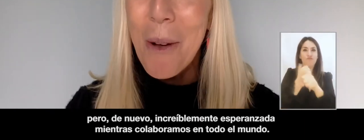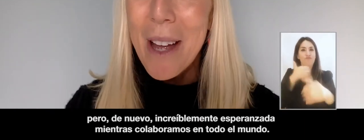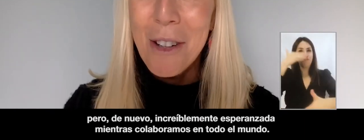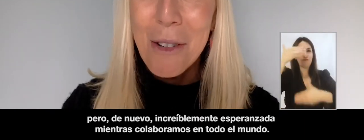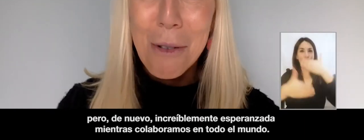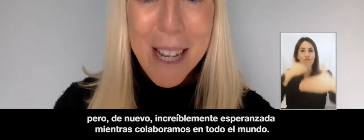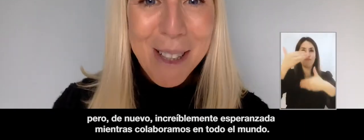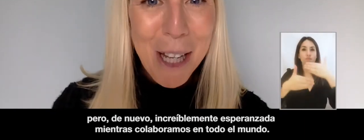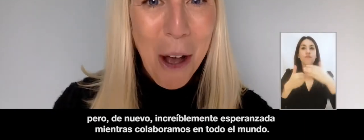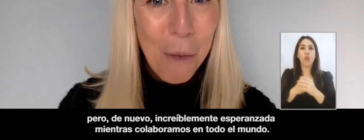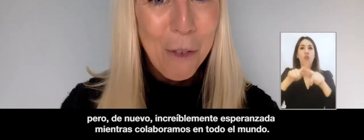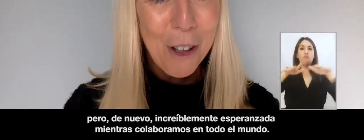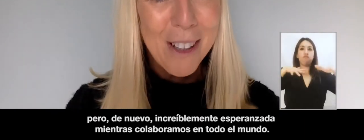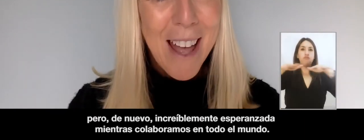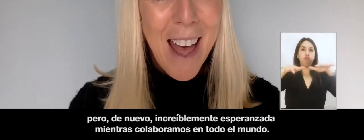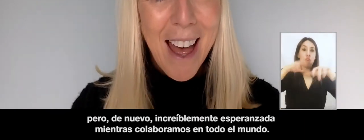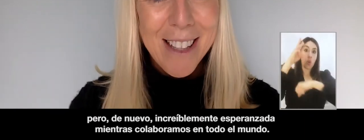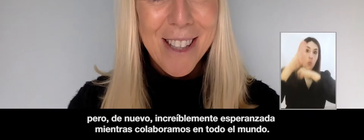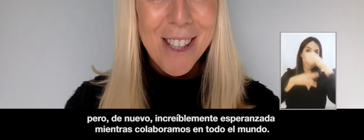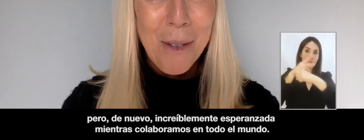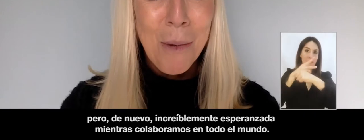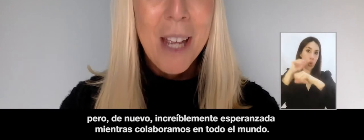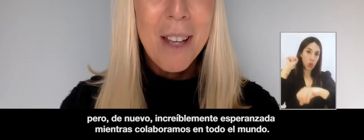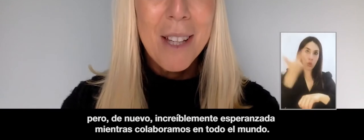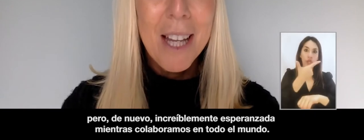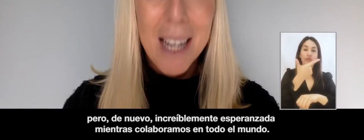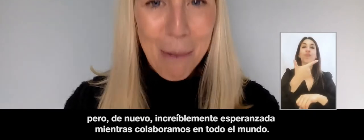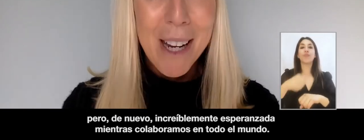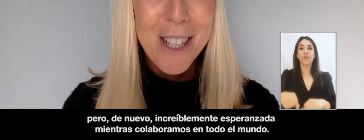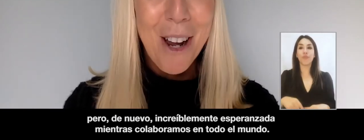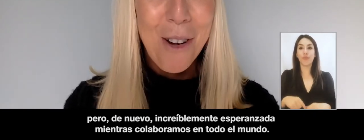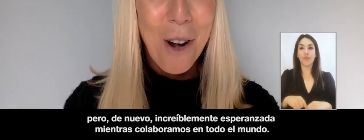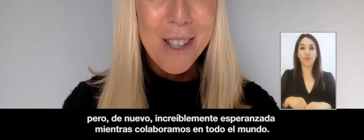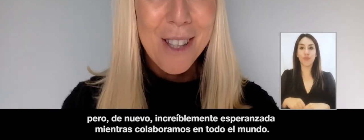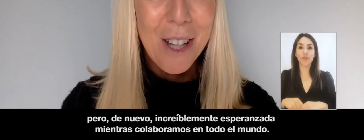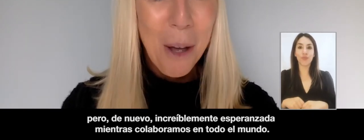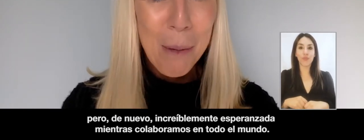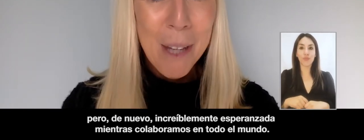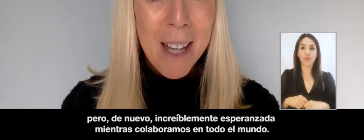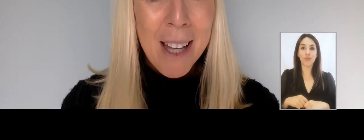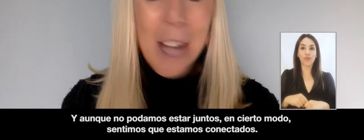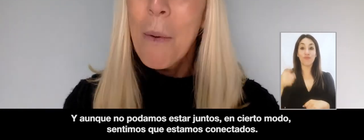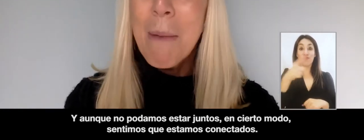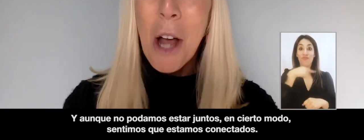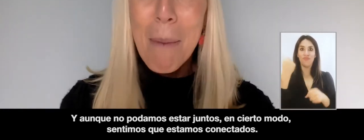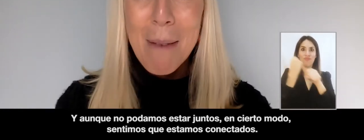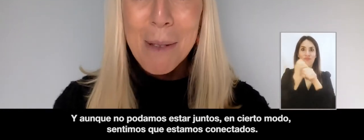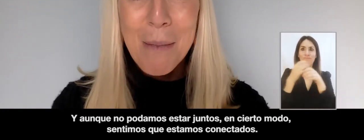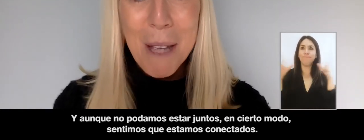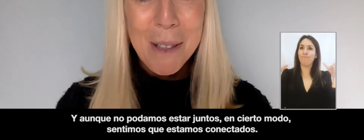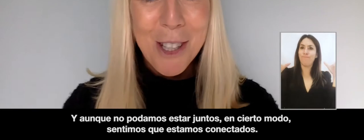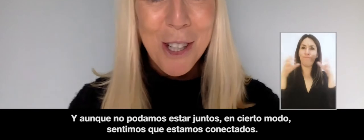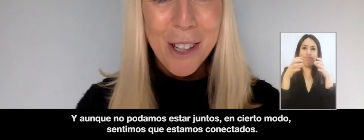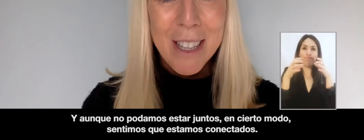so incredibly hopeful as we collaborate across the globe. And though we may not